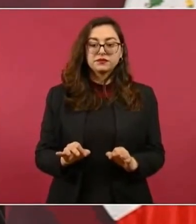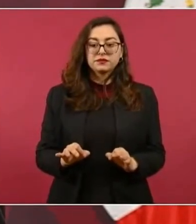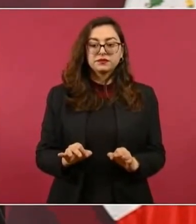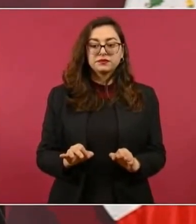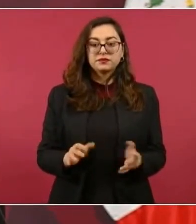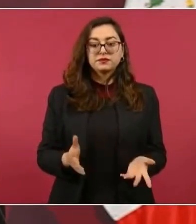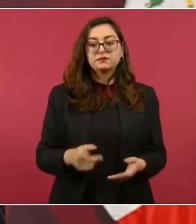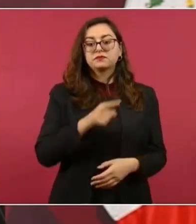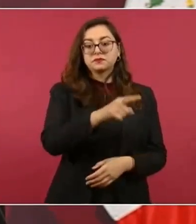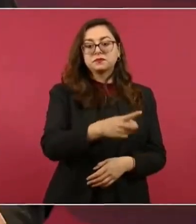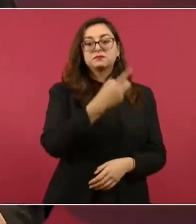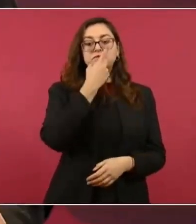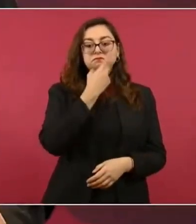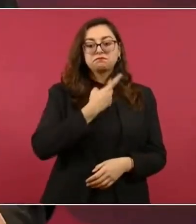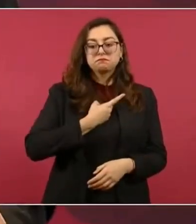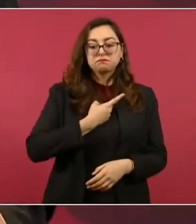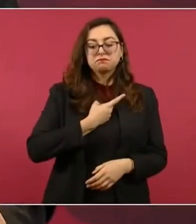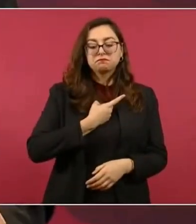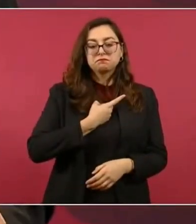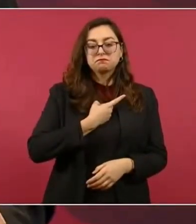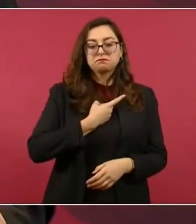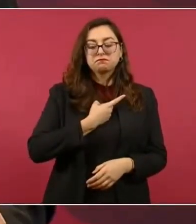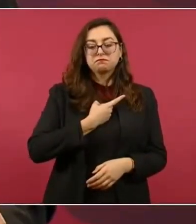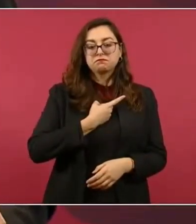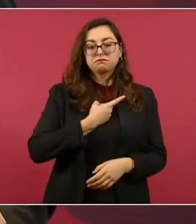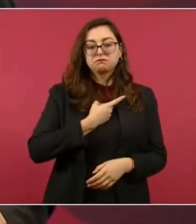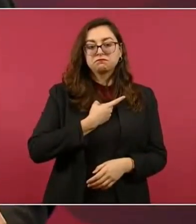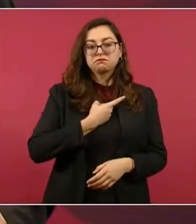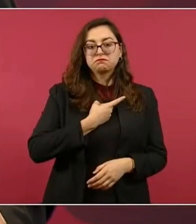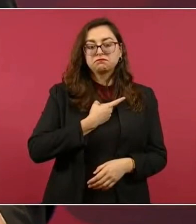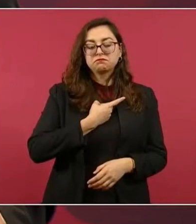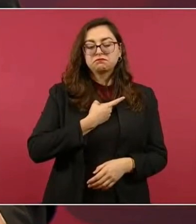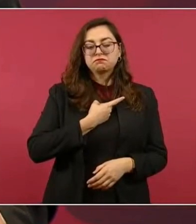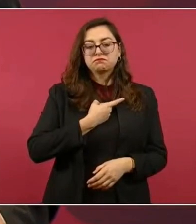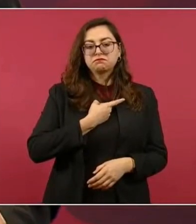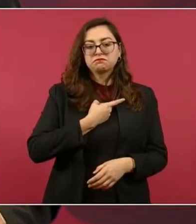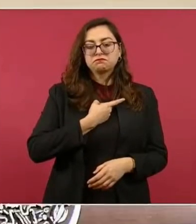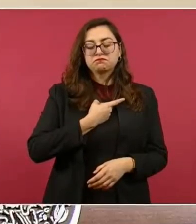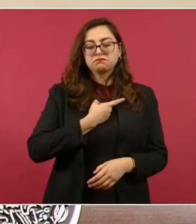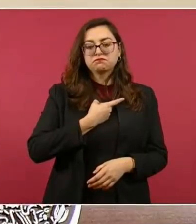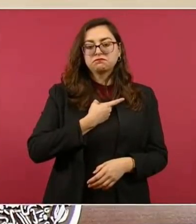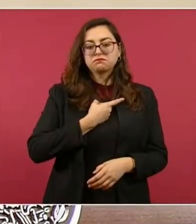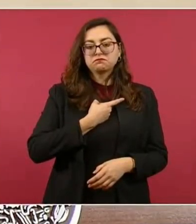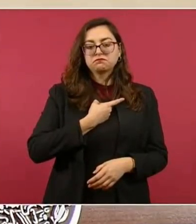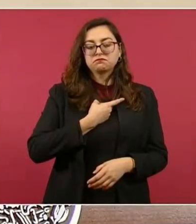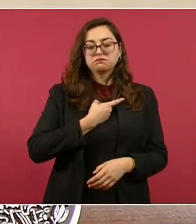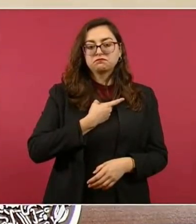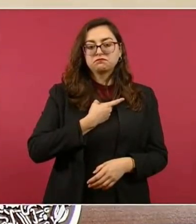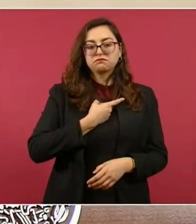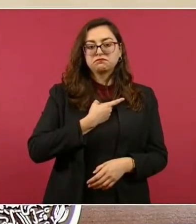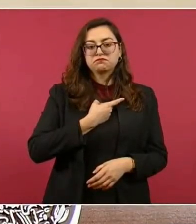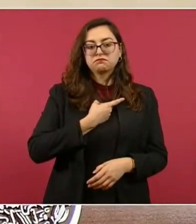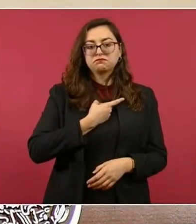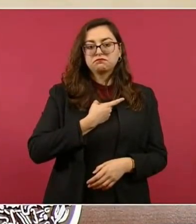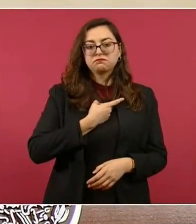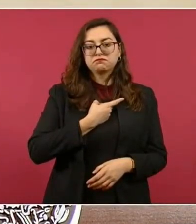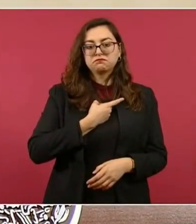merece que tenga